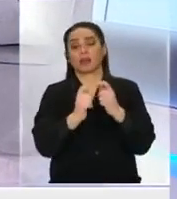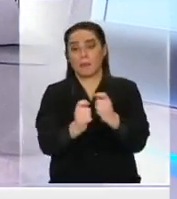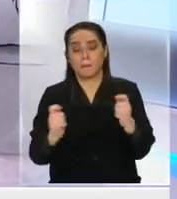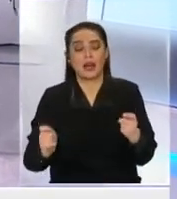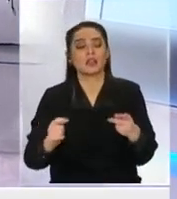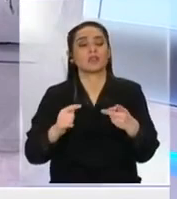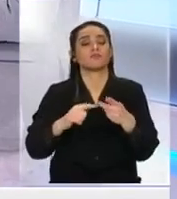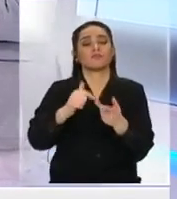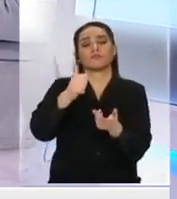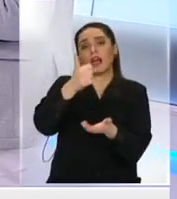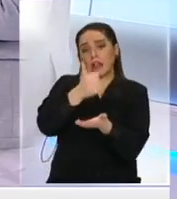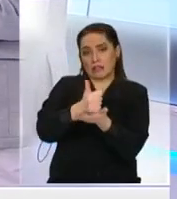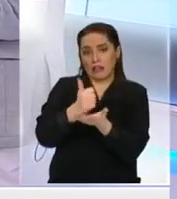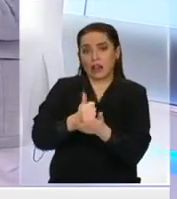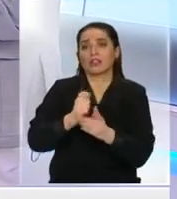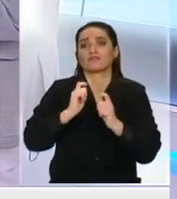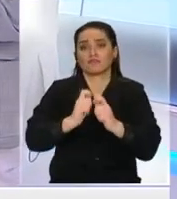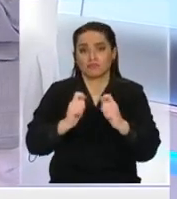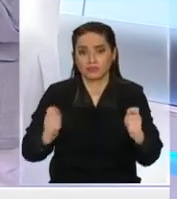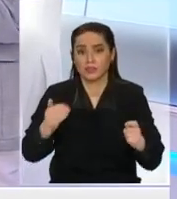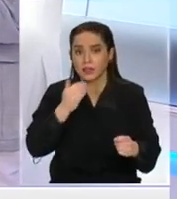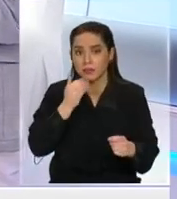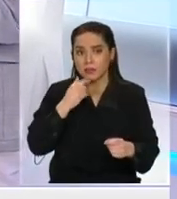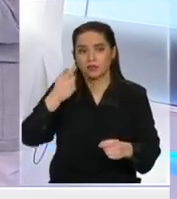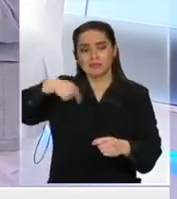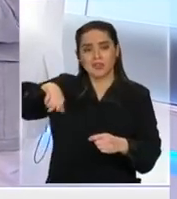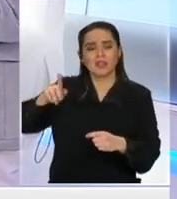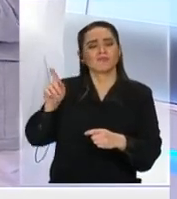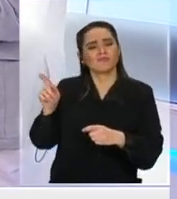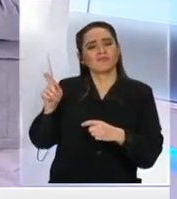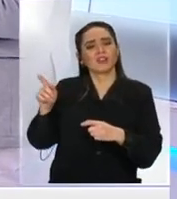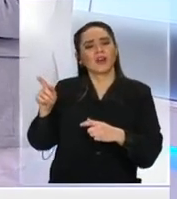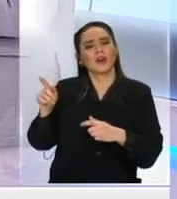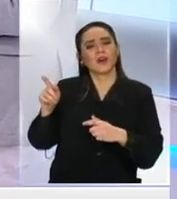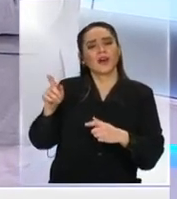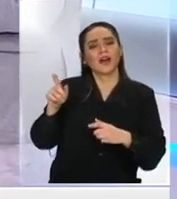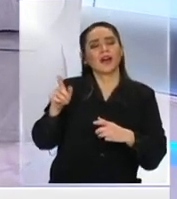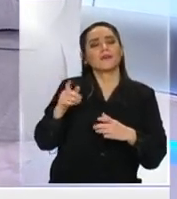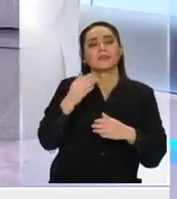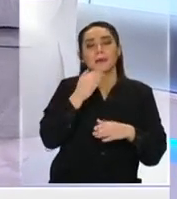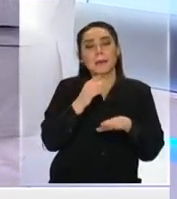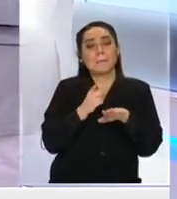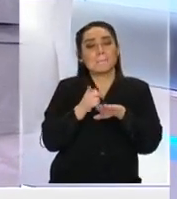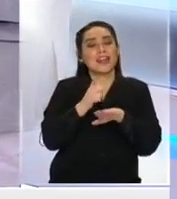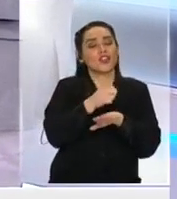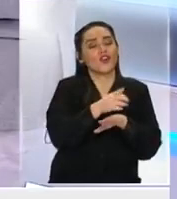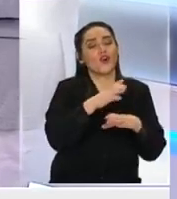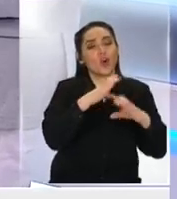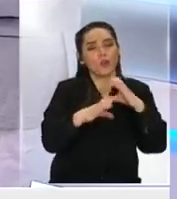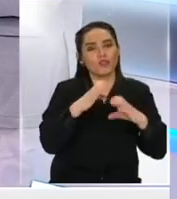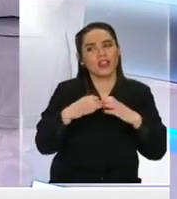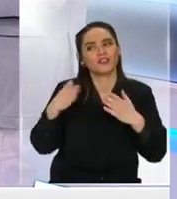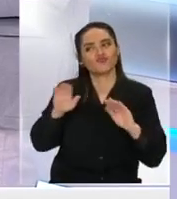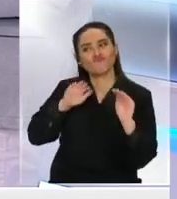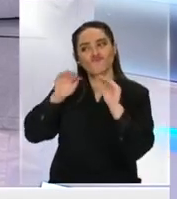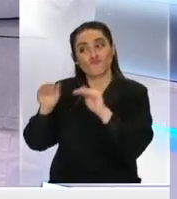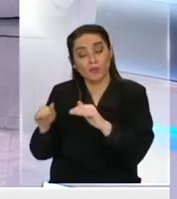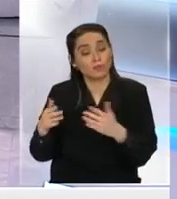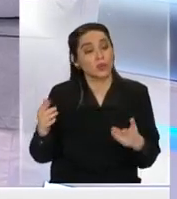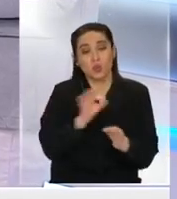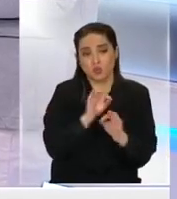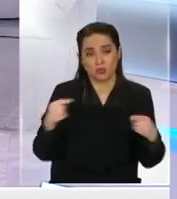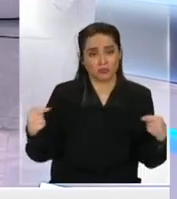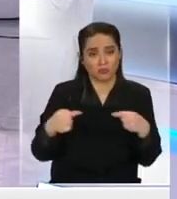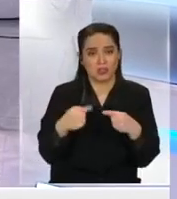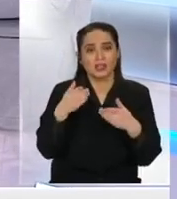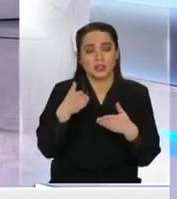haciendo campaña hasta hace muy poco y que tenían mucho más favor de algunos medios de comunicación, pero nunca hay contradicción. Esto se